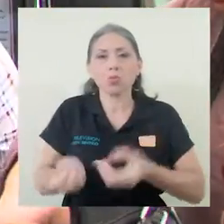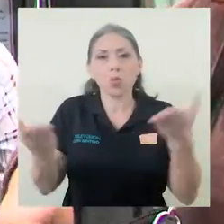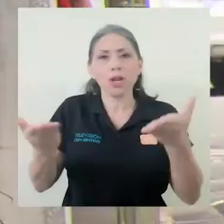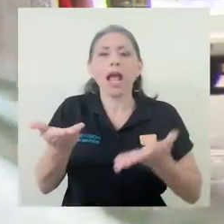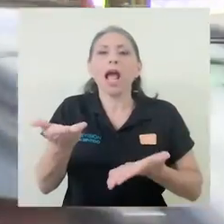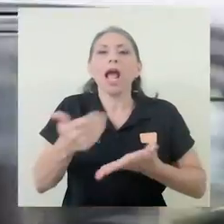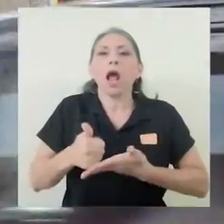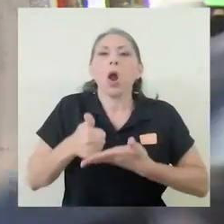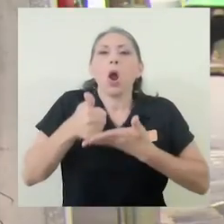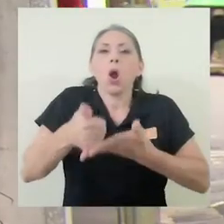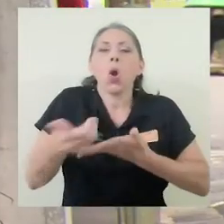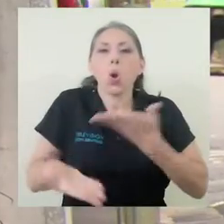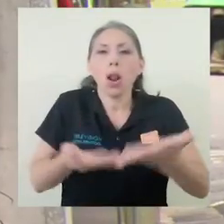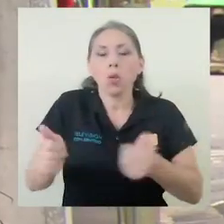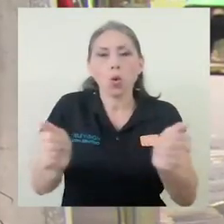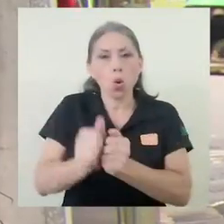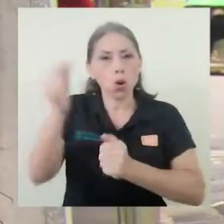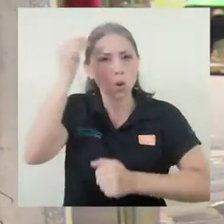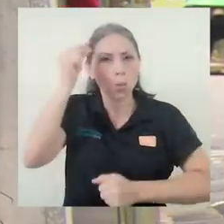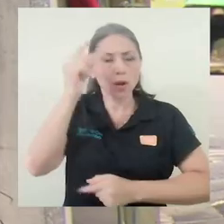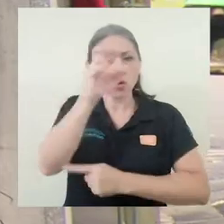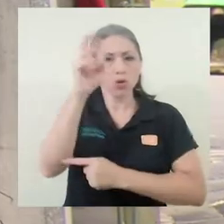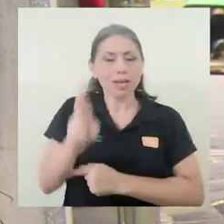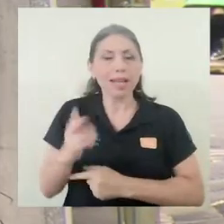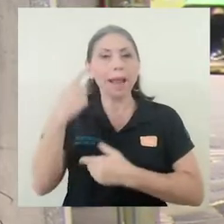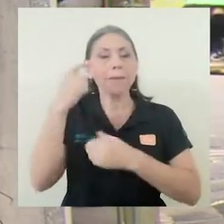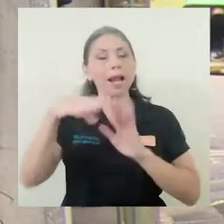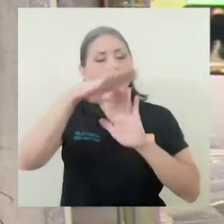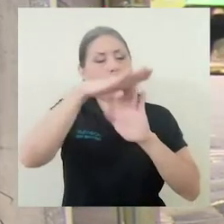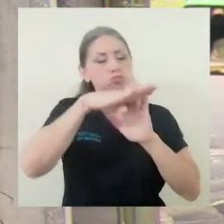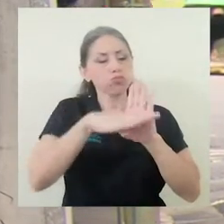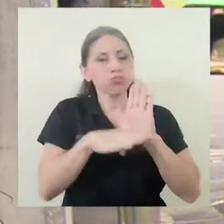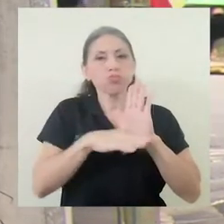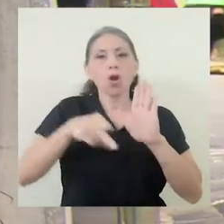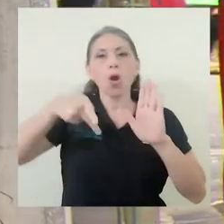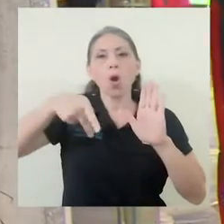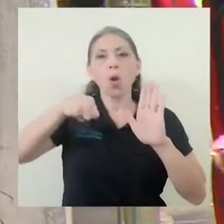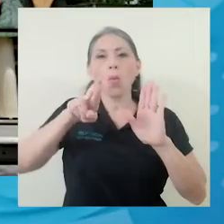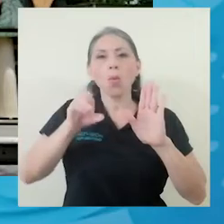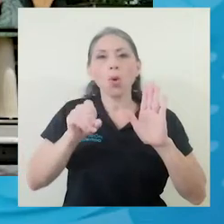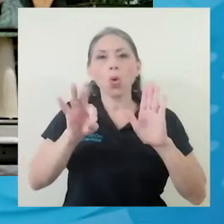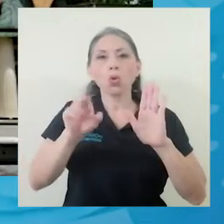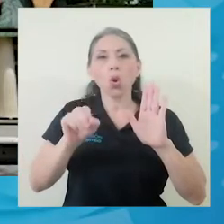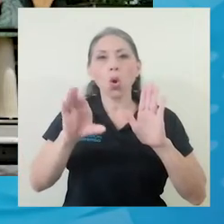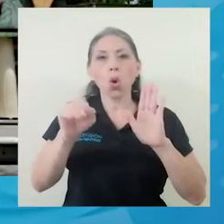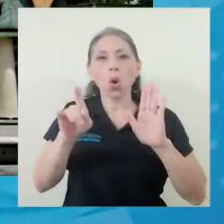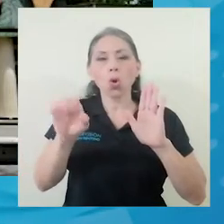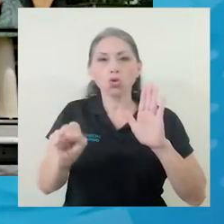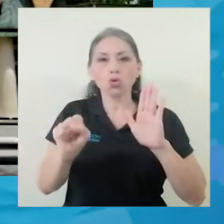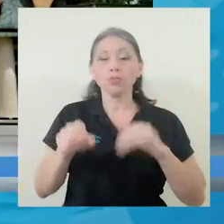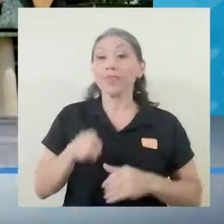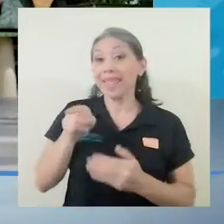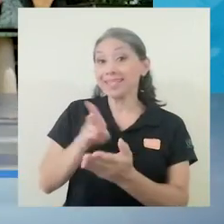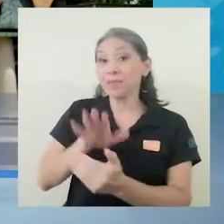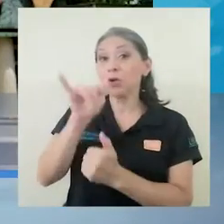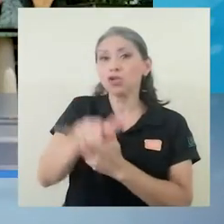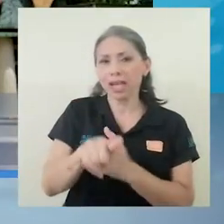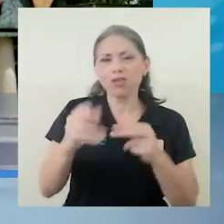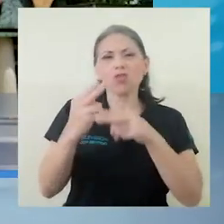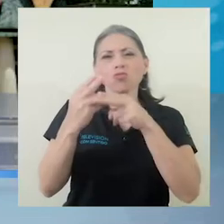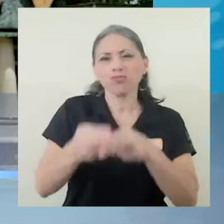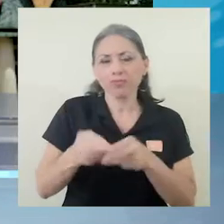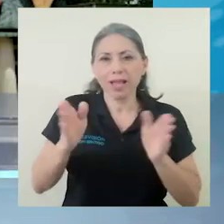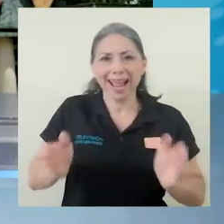Pública, colaboró con el Gobierno de la República en una guía de protocolos. Este proyecto se constituye en una caja de